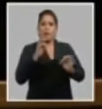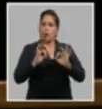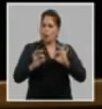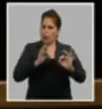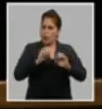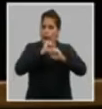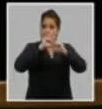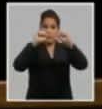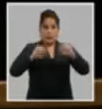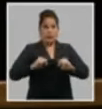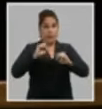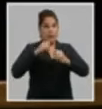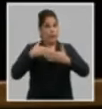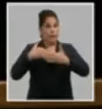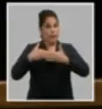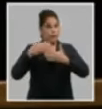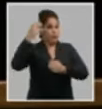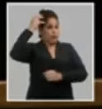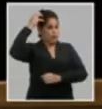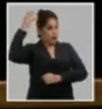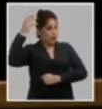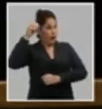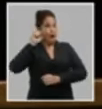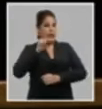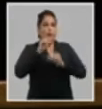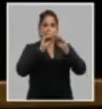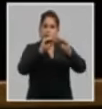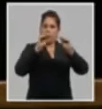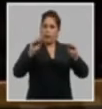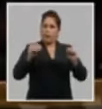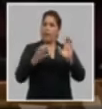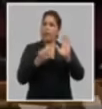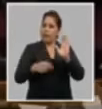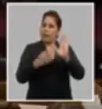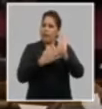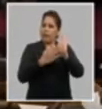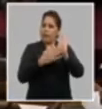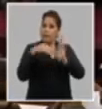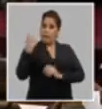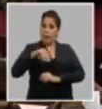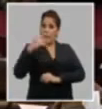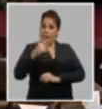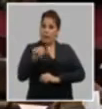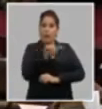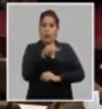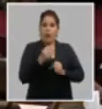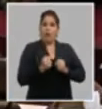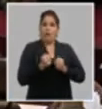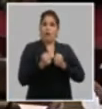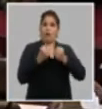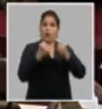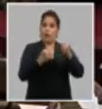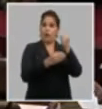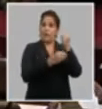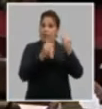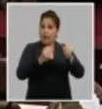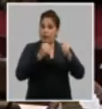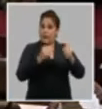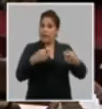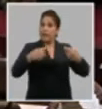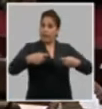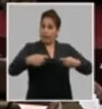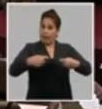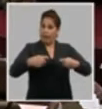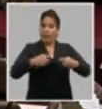el sistema empresarial estatal está llamado a demostrar en la práctica y a afianzar que es y